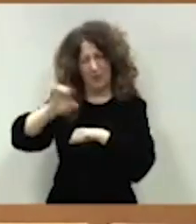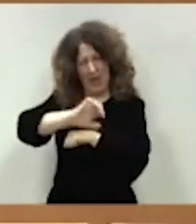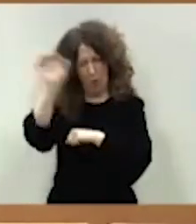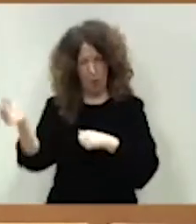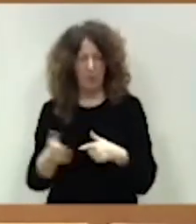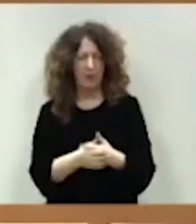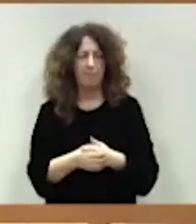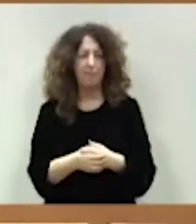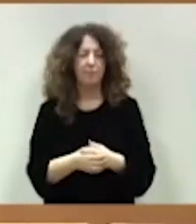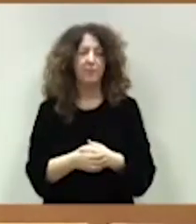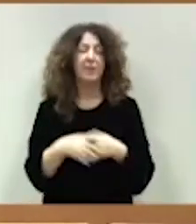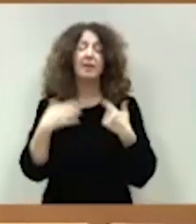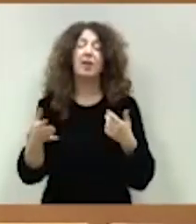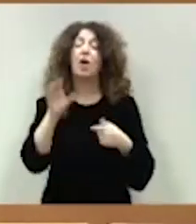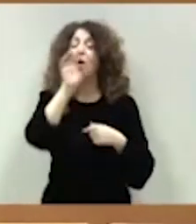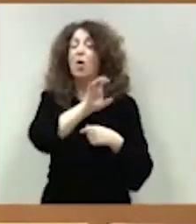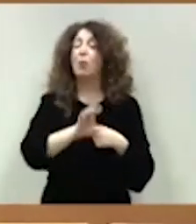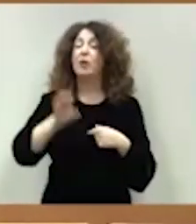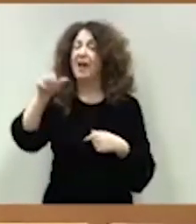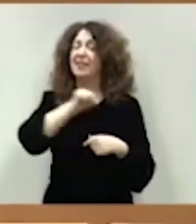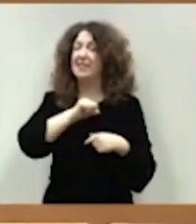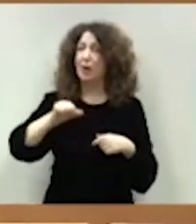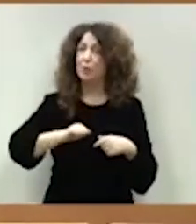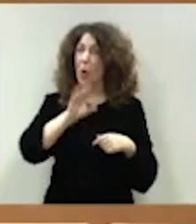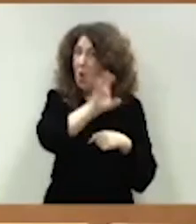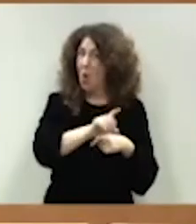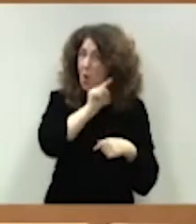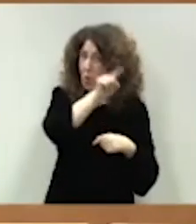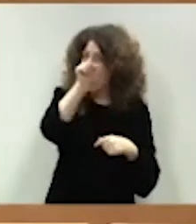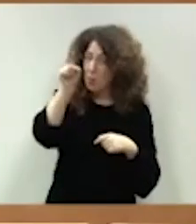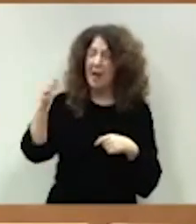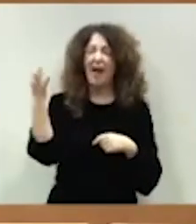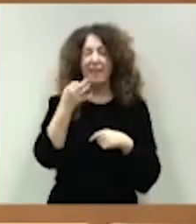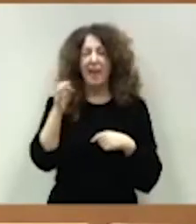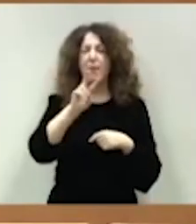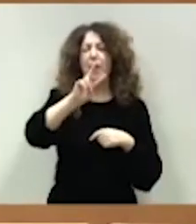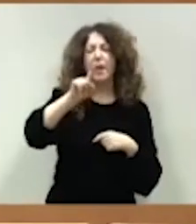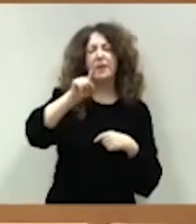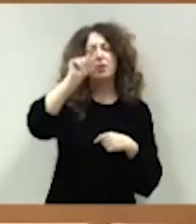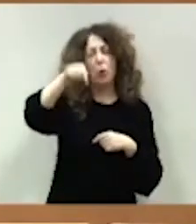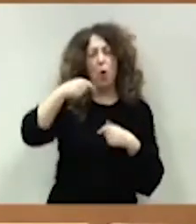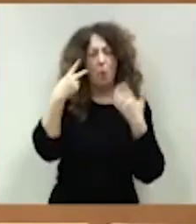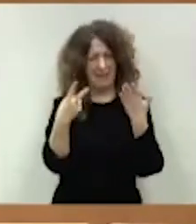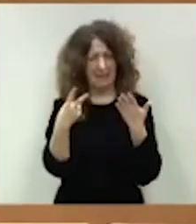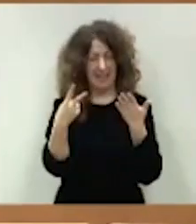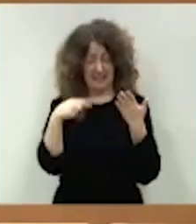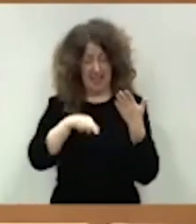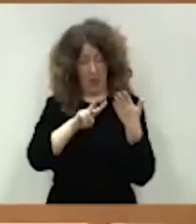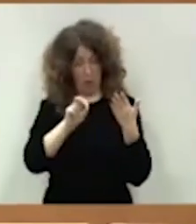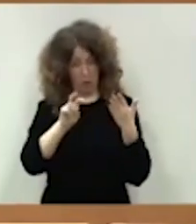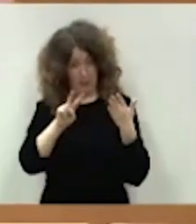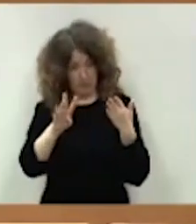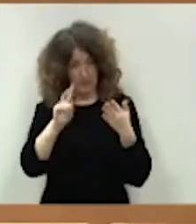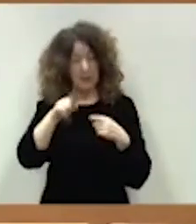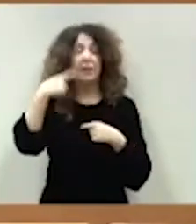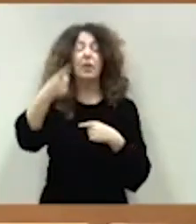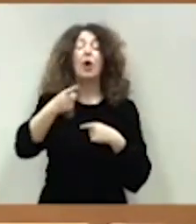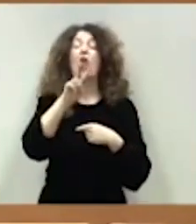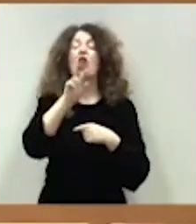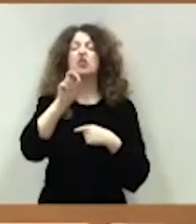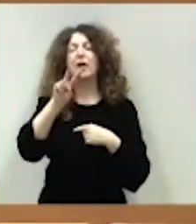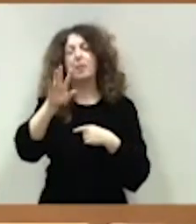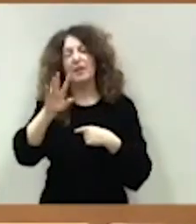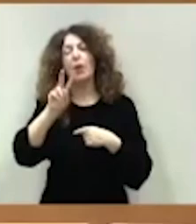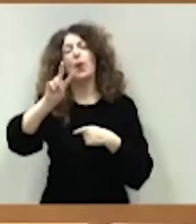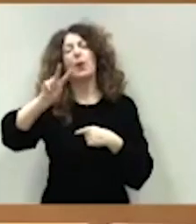comunidades autónomas situarán su deuda en el 21,7% en el 24% en el 21% en el 25%